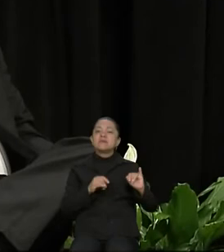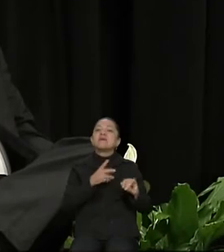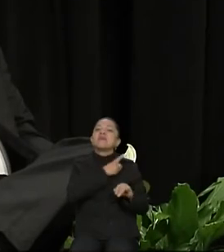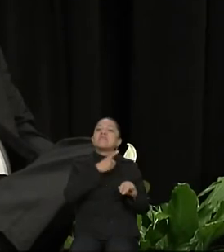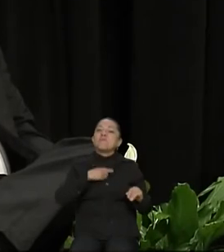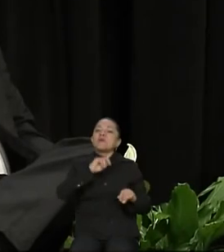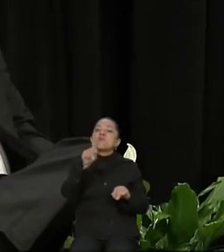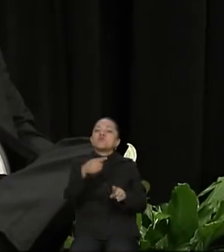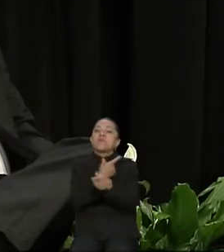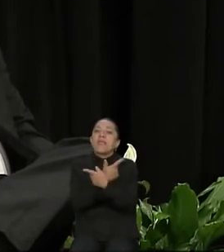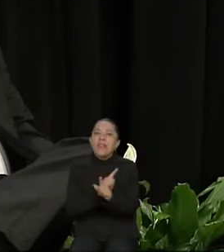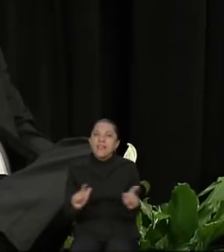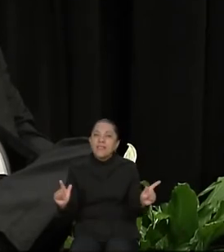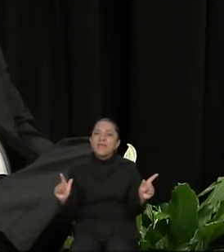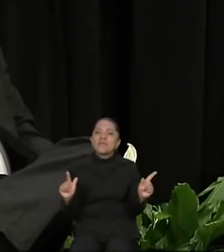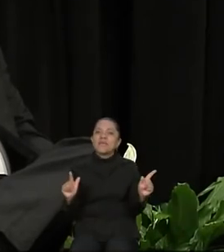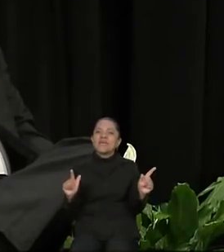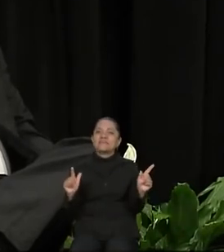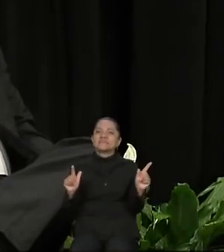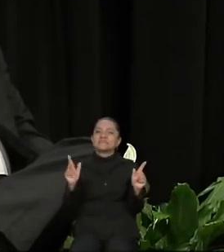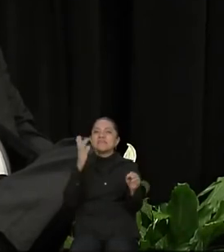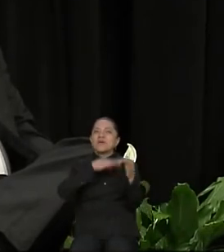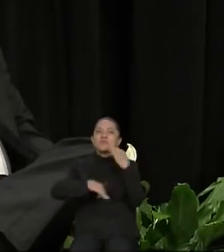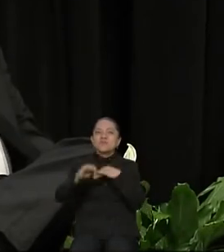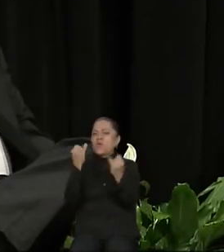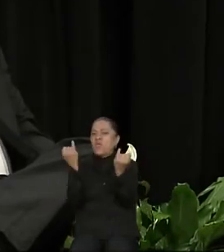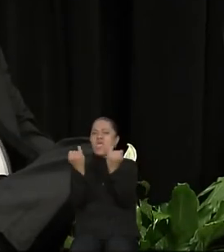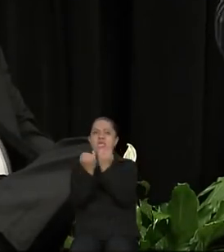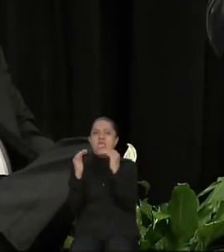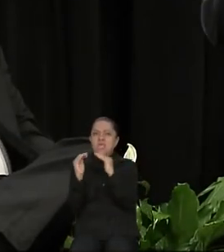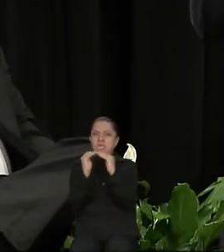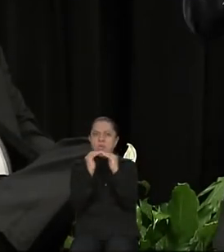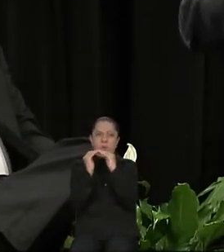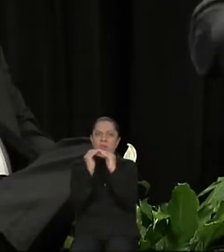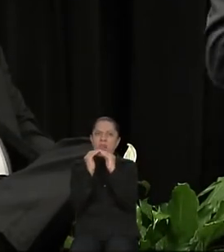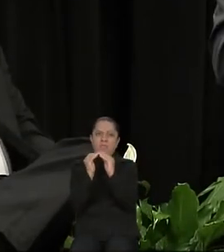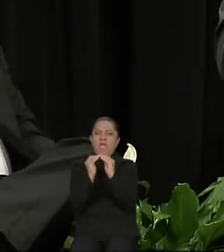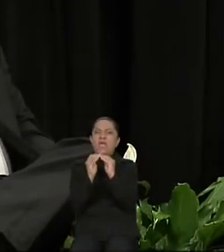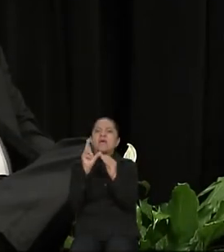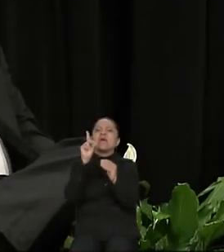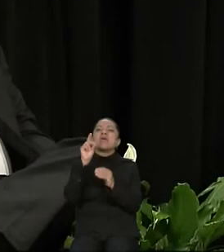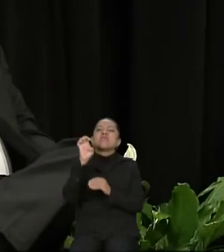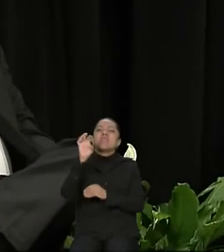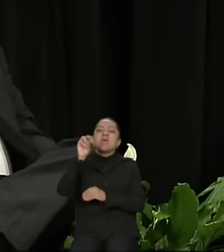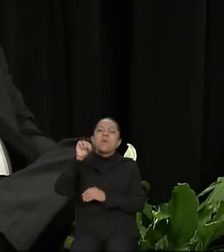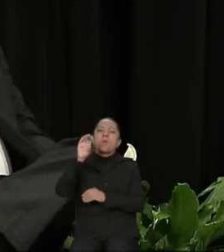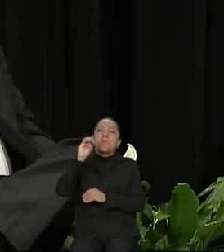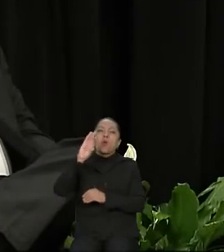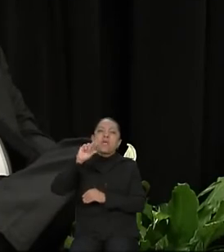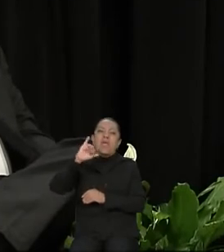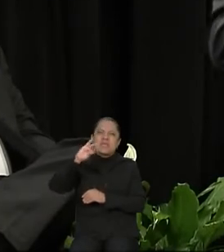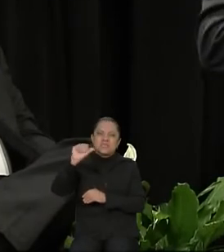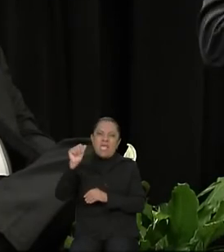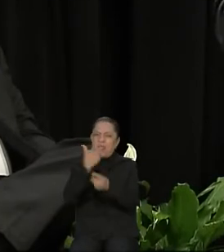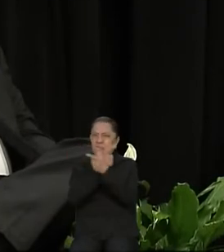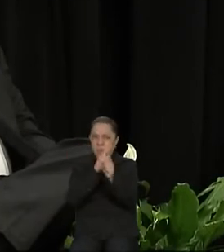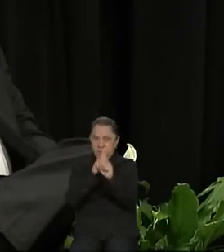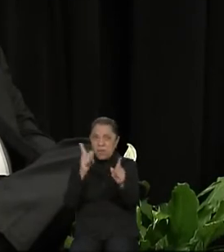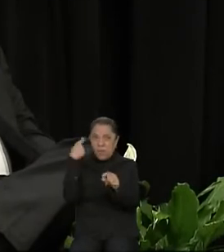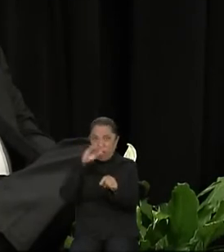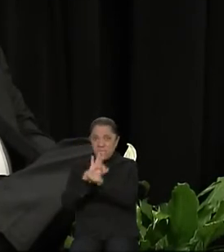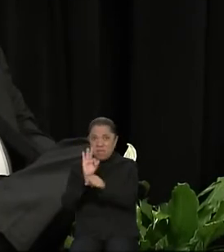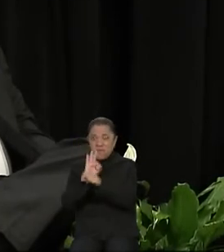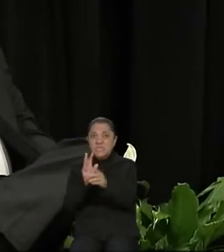debemos tener esa libertad de igualdad, de democracia y también para defender nuestros derechos. Yo defiendo mucho esa